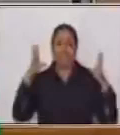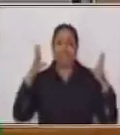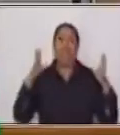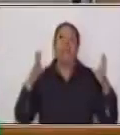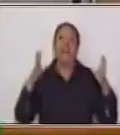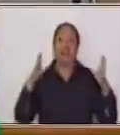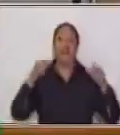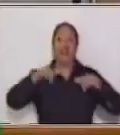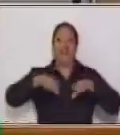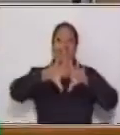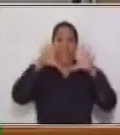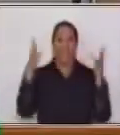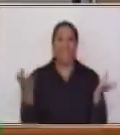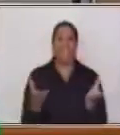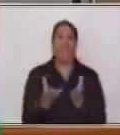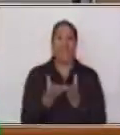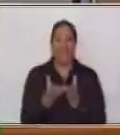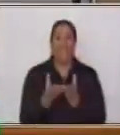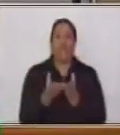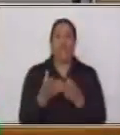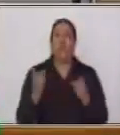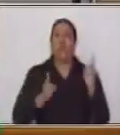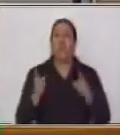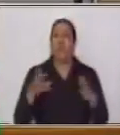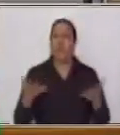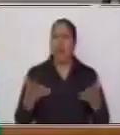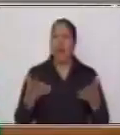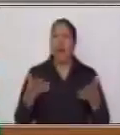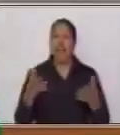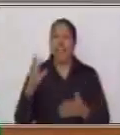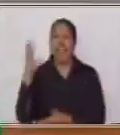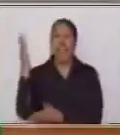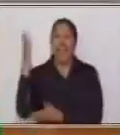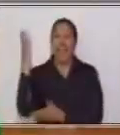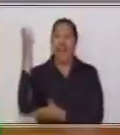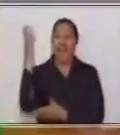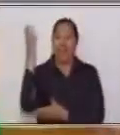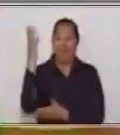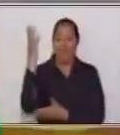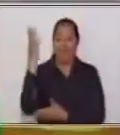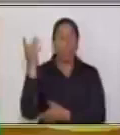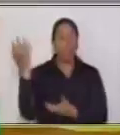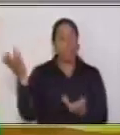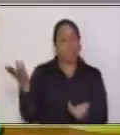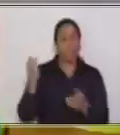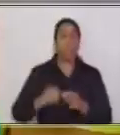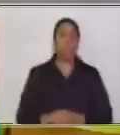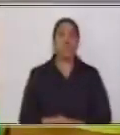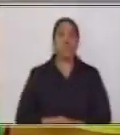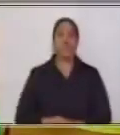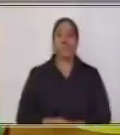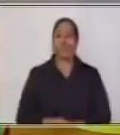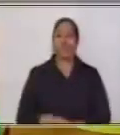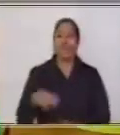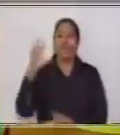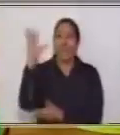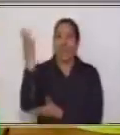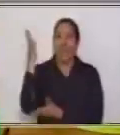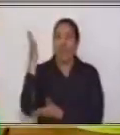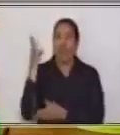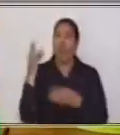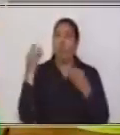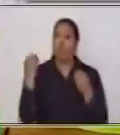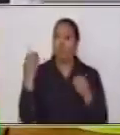hay en nuestro planeta, que son los árboles. Los árboles son de gran